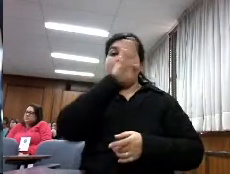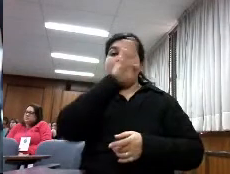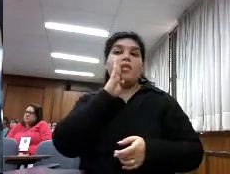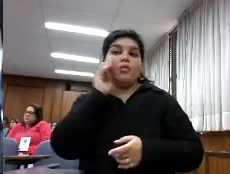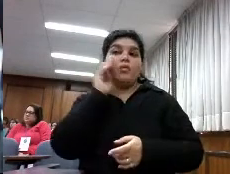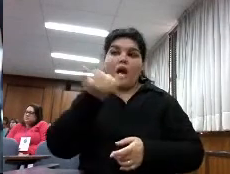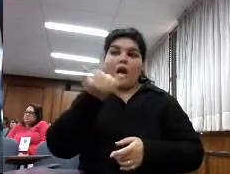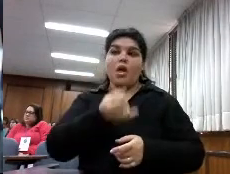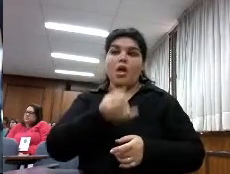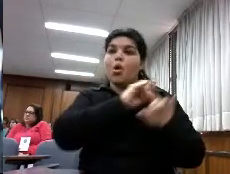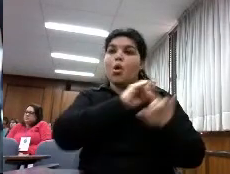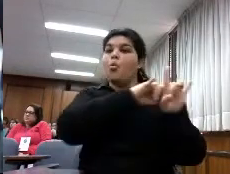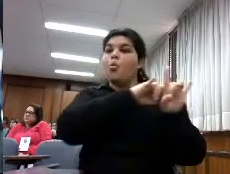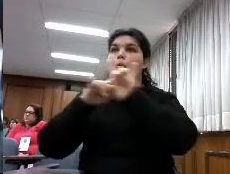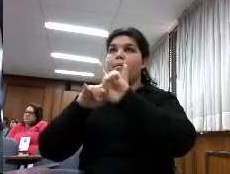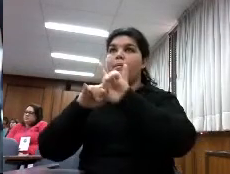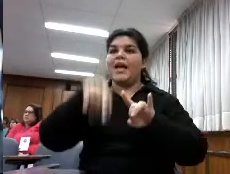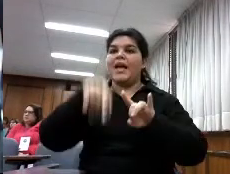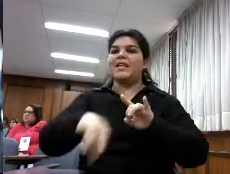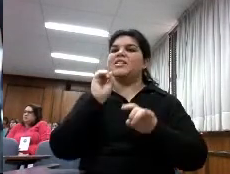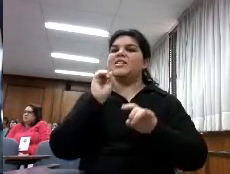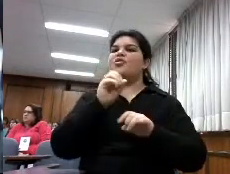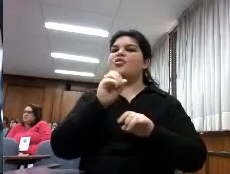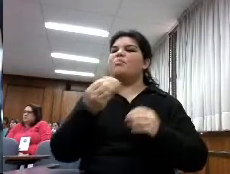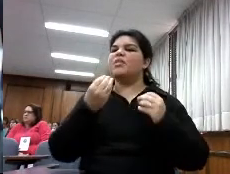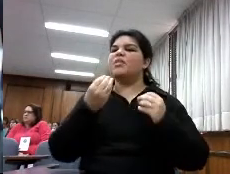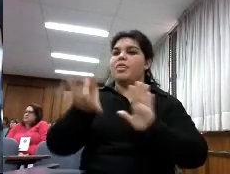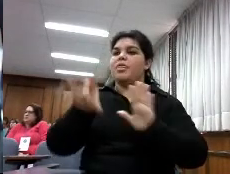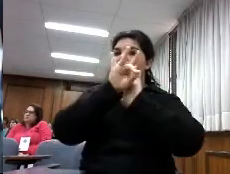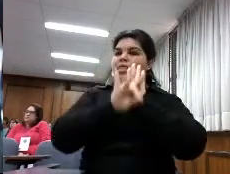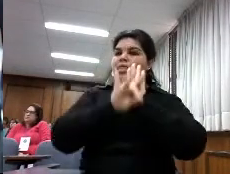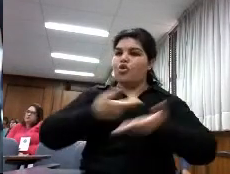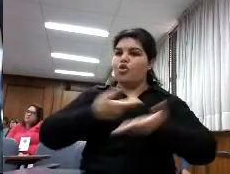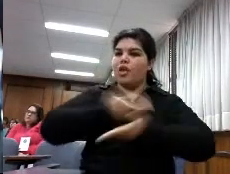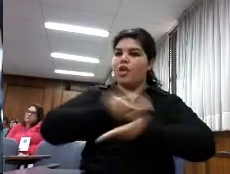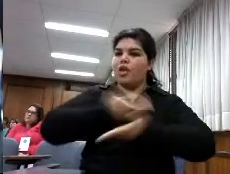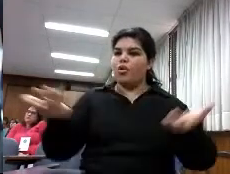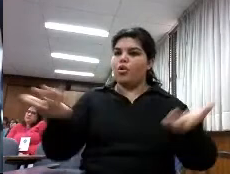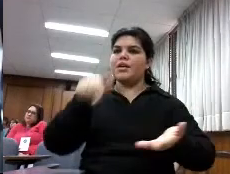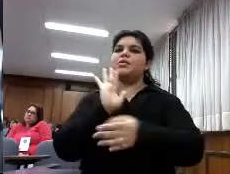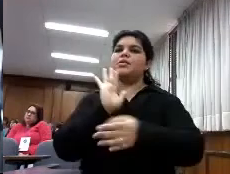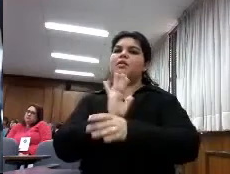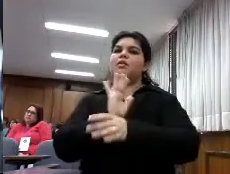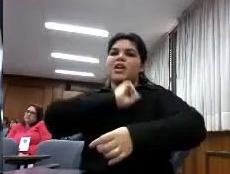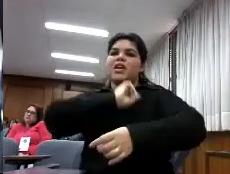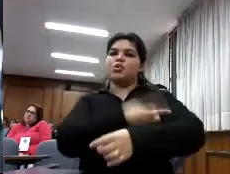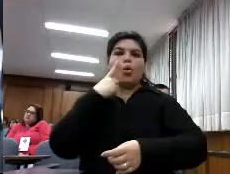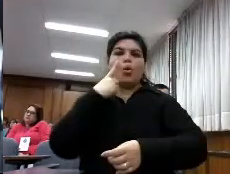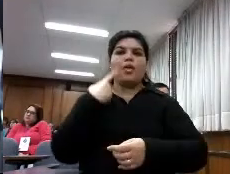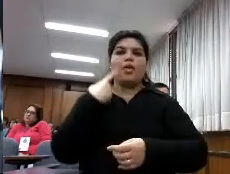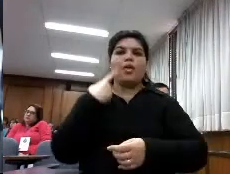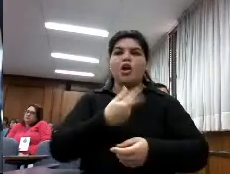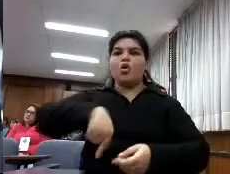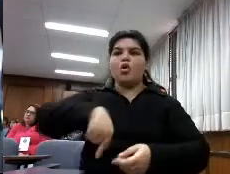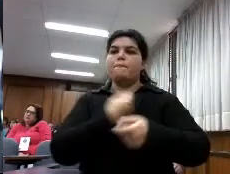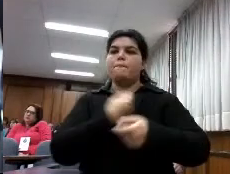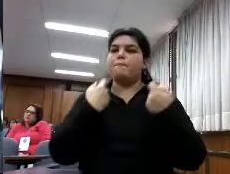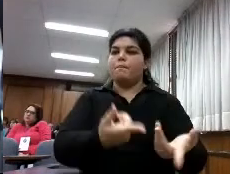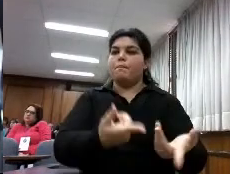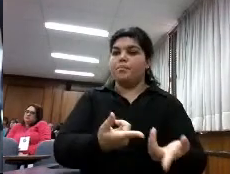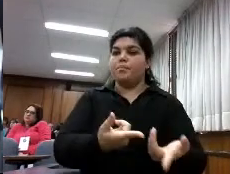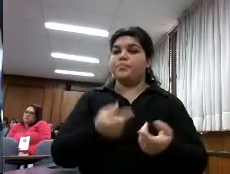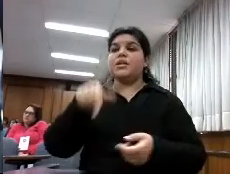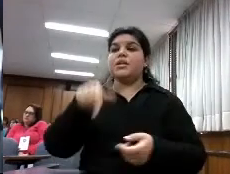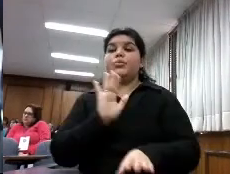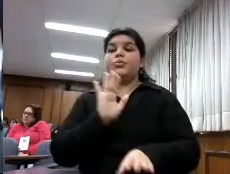o sea datos para todos y es una forma de empoderar a los ciudadanos ¿en qué consiste esto? consiste en